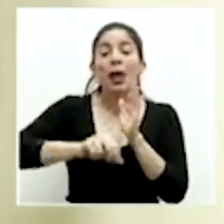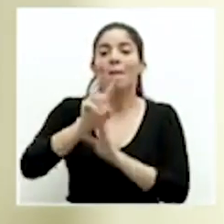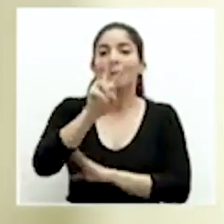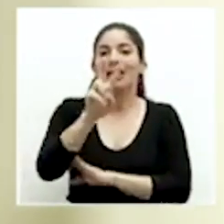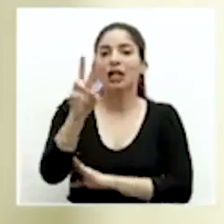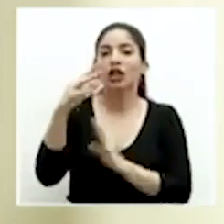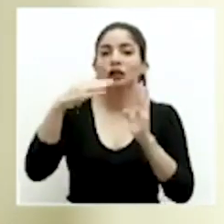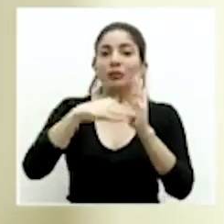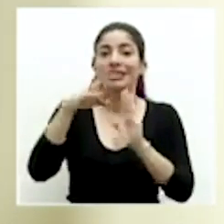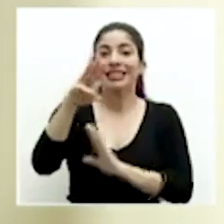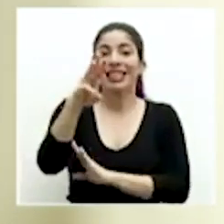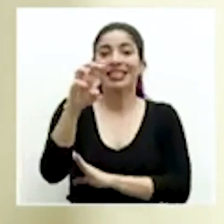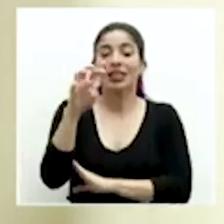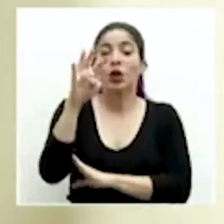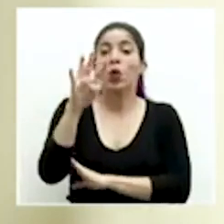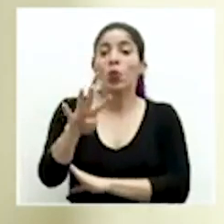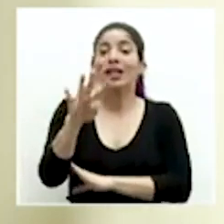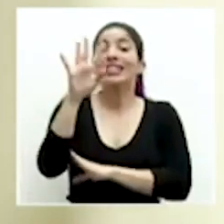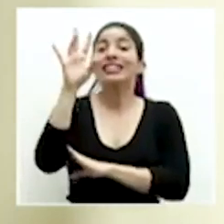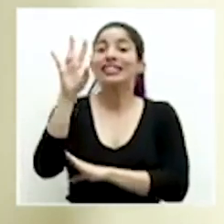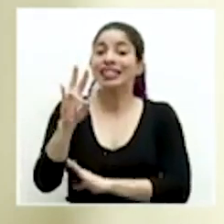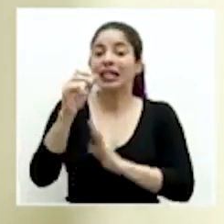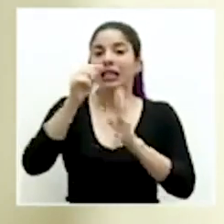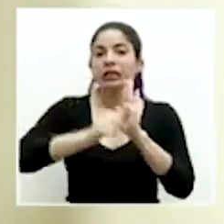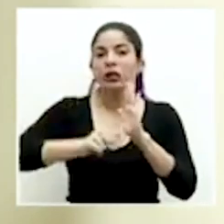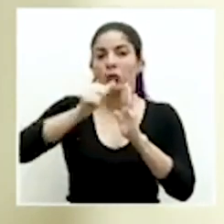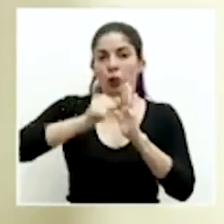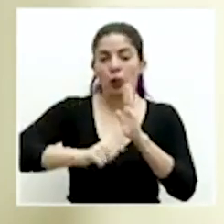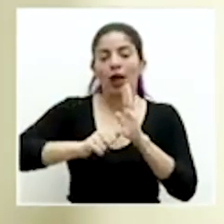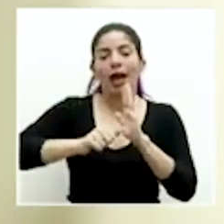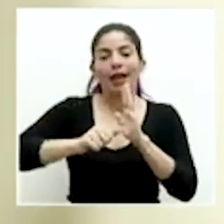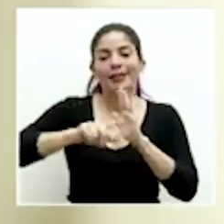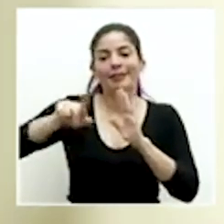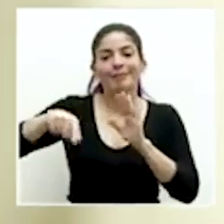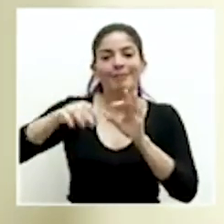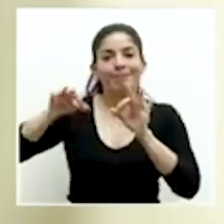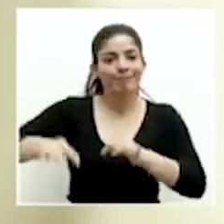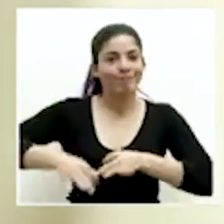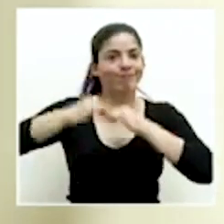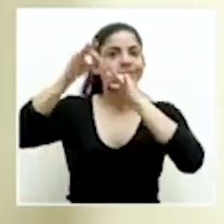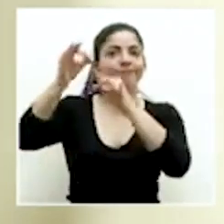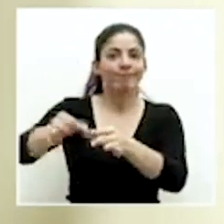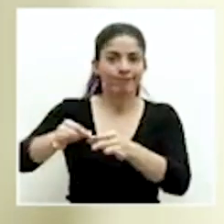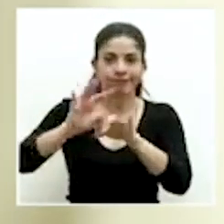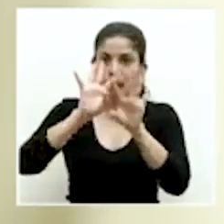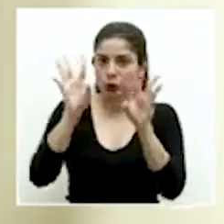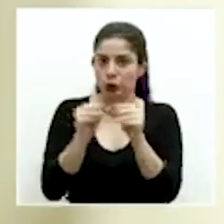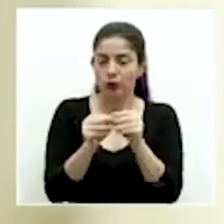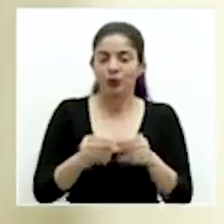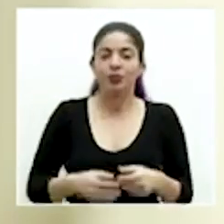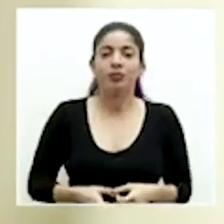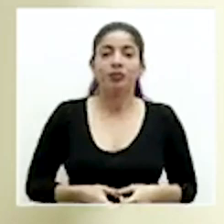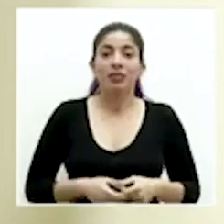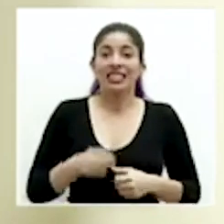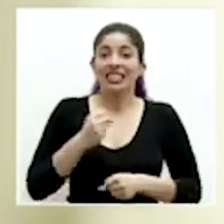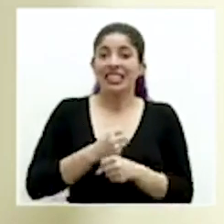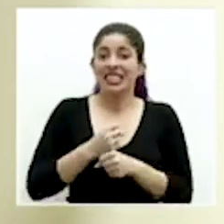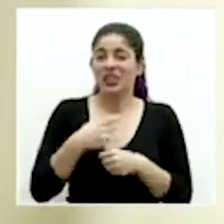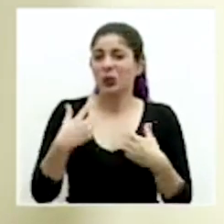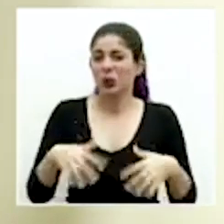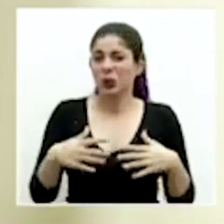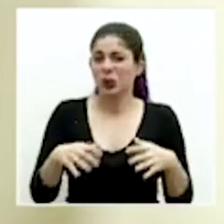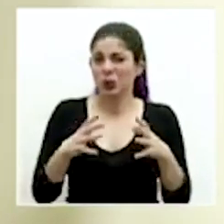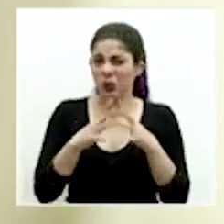,647 cirugías que hemos tenido que reprogramar. La tarea es grande,